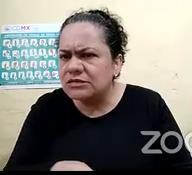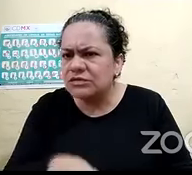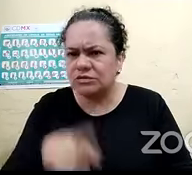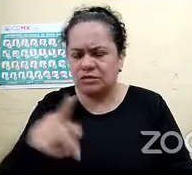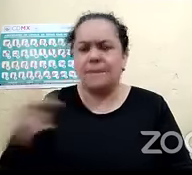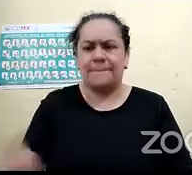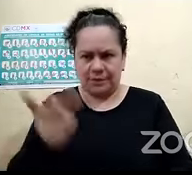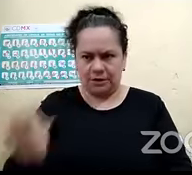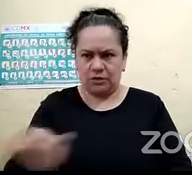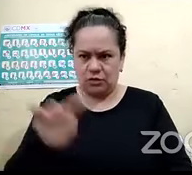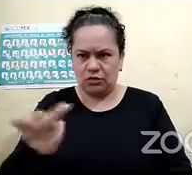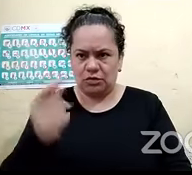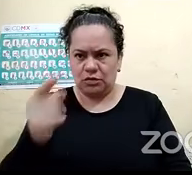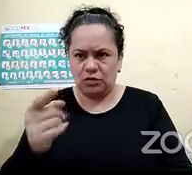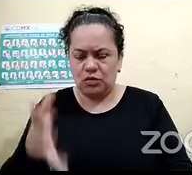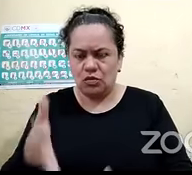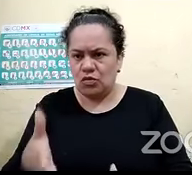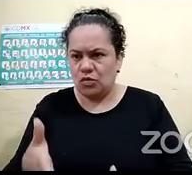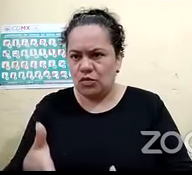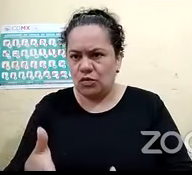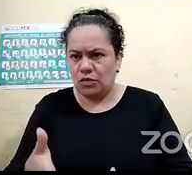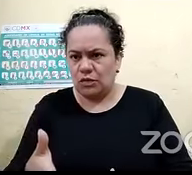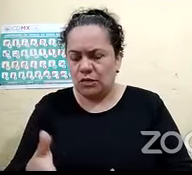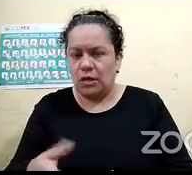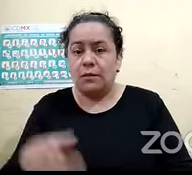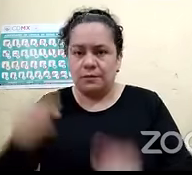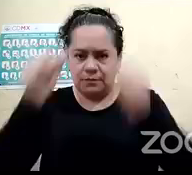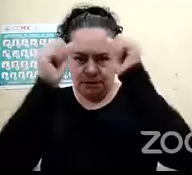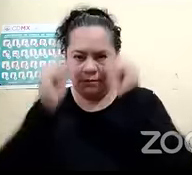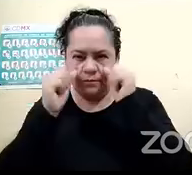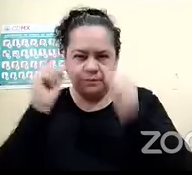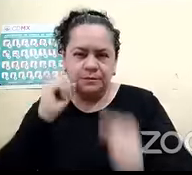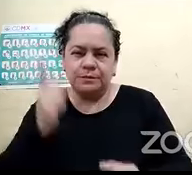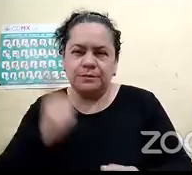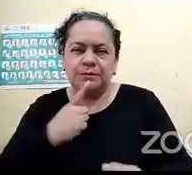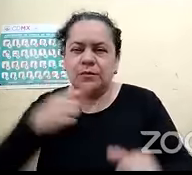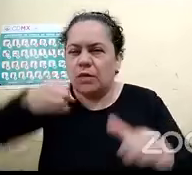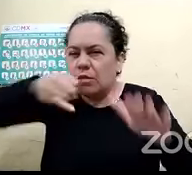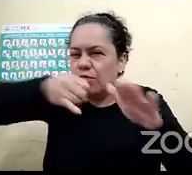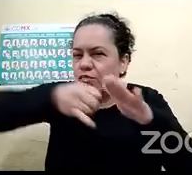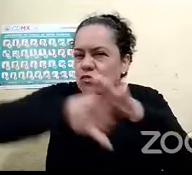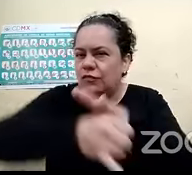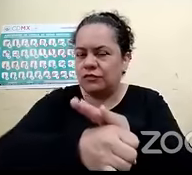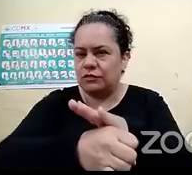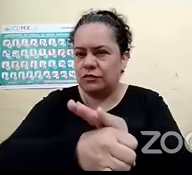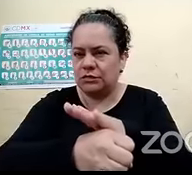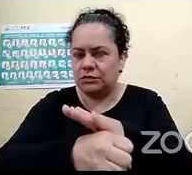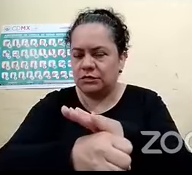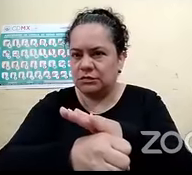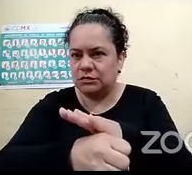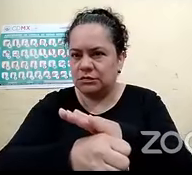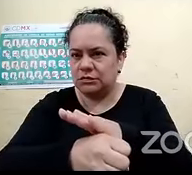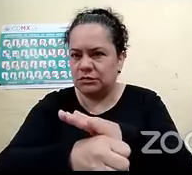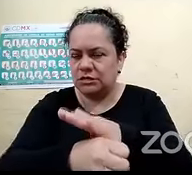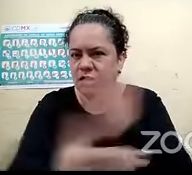el tiempo que fuiste sordociega profunda entonces ¿cómo se iba